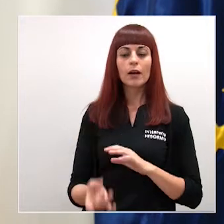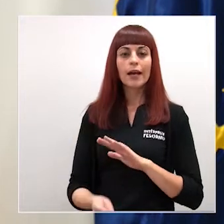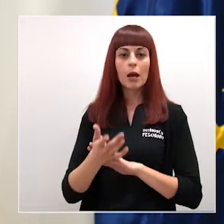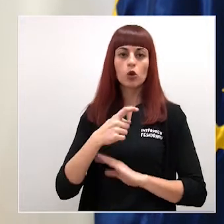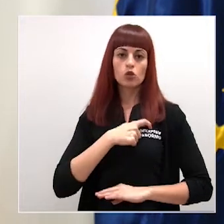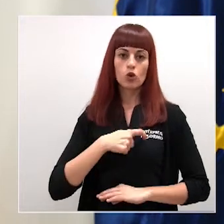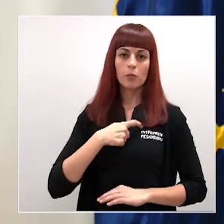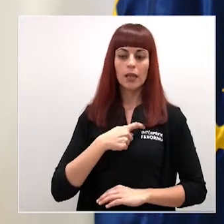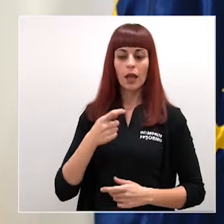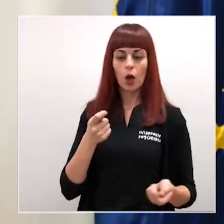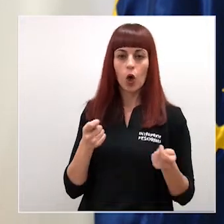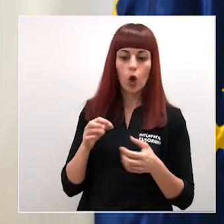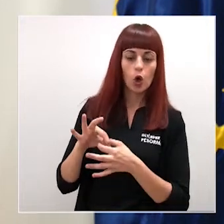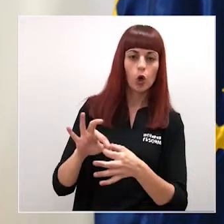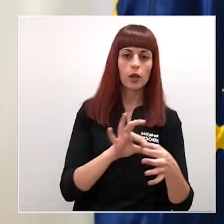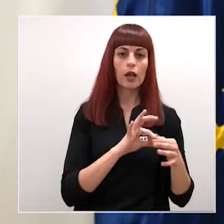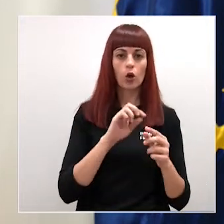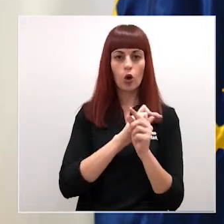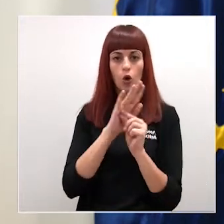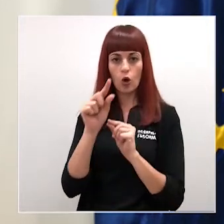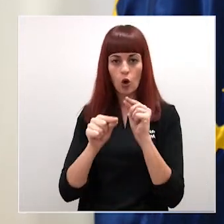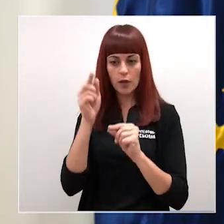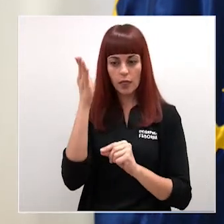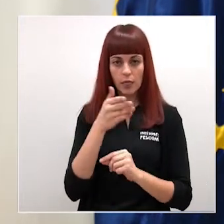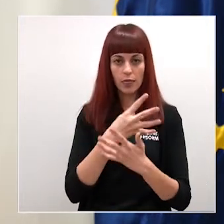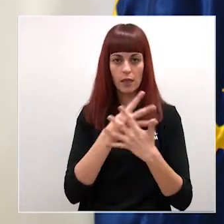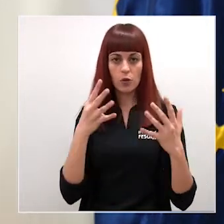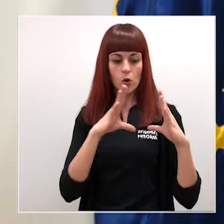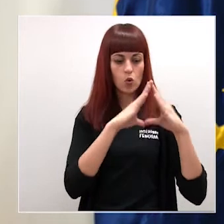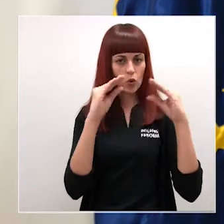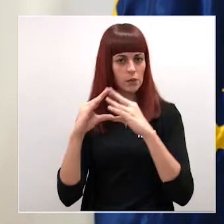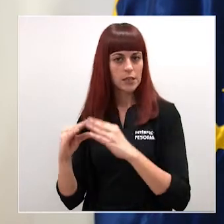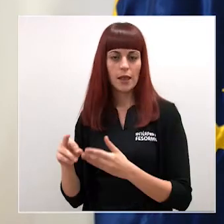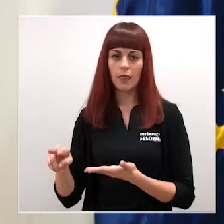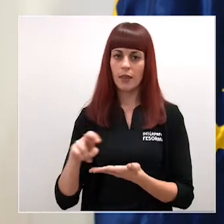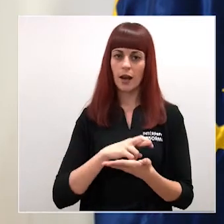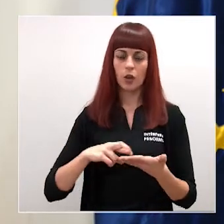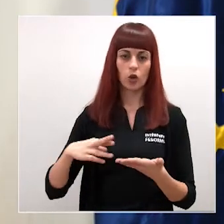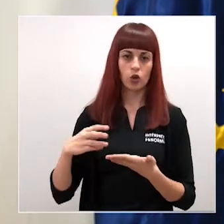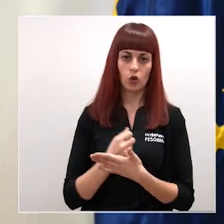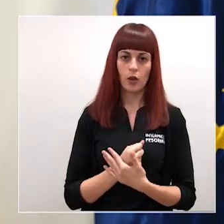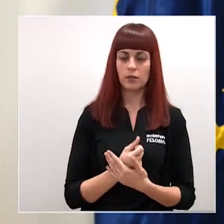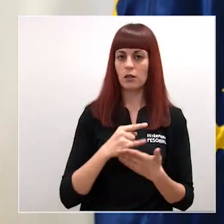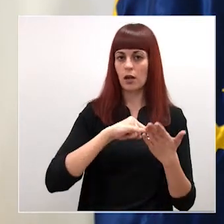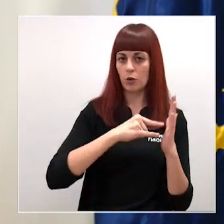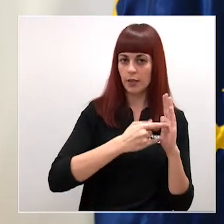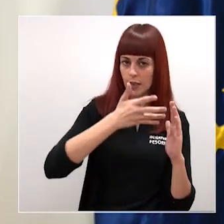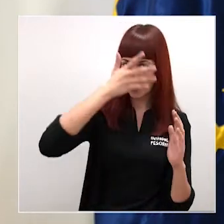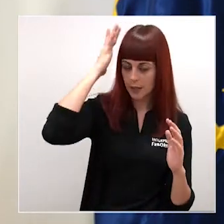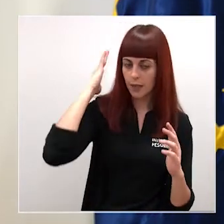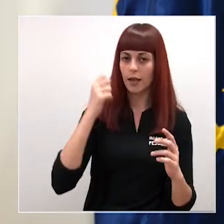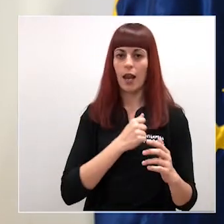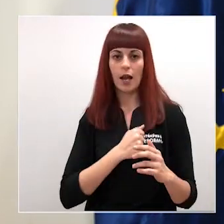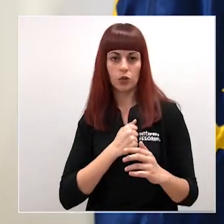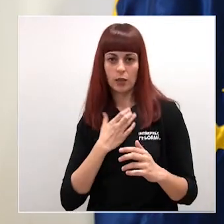Comité de Coordinación Universitaria COVID-19 con todas las universidades de la región UMU, UPCT, UCAM y la Delegación